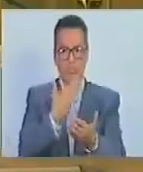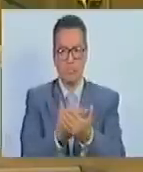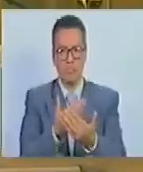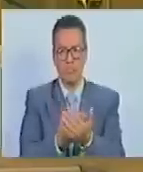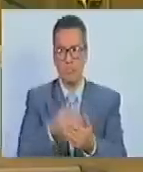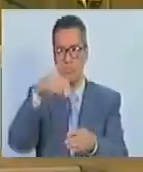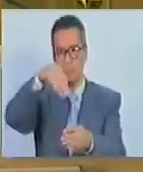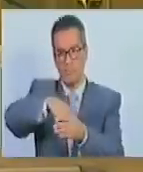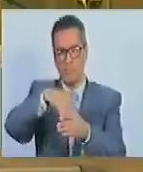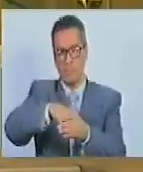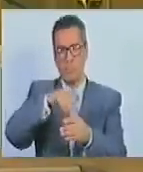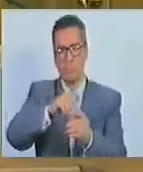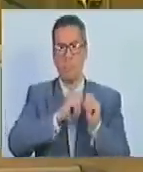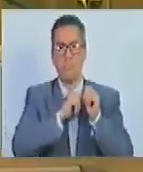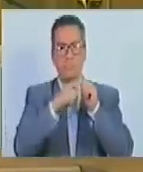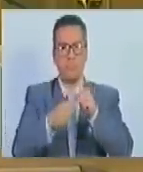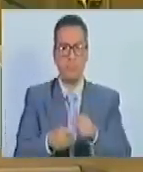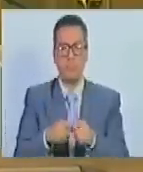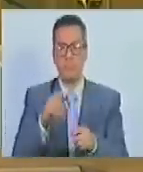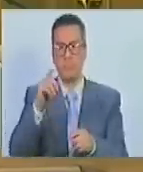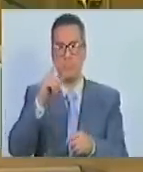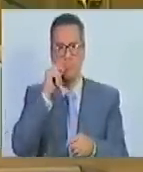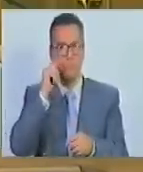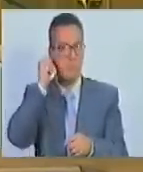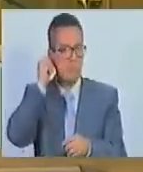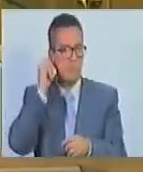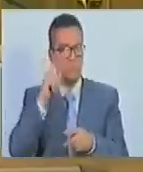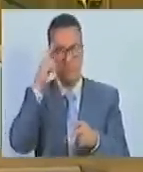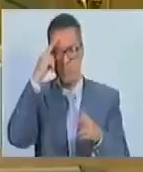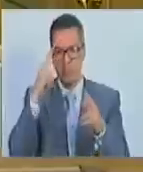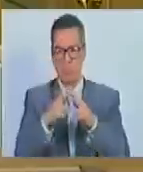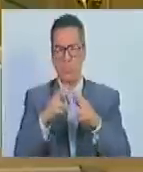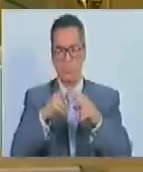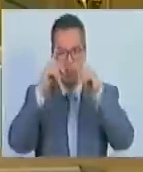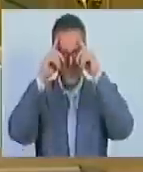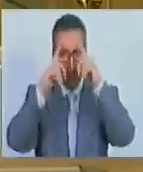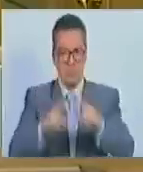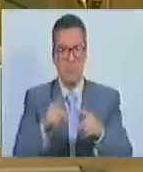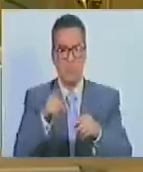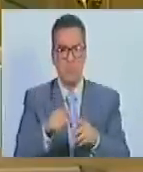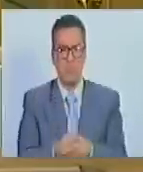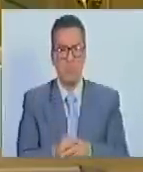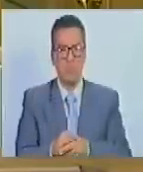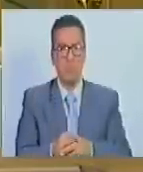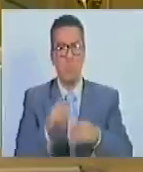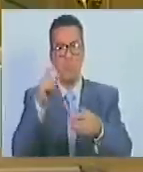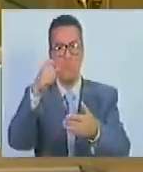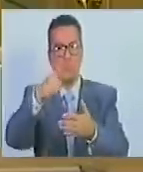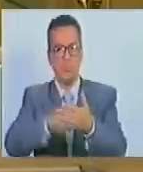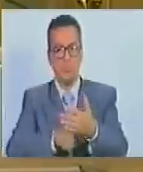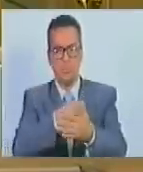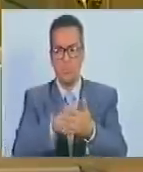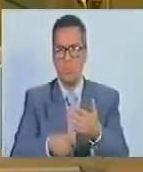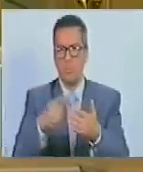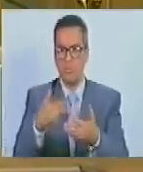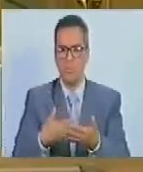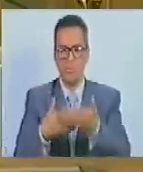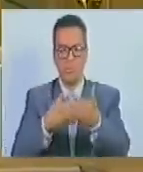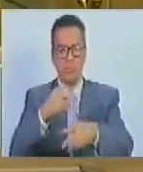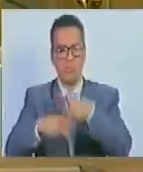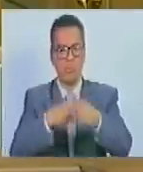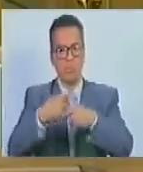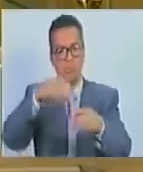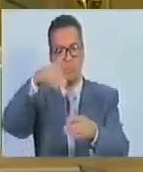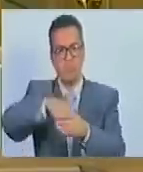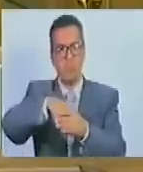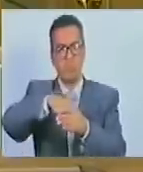electorales designados o designados. Ocho, conocer y decidir sobre las impugnaciones presentadas sobre los procesos